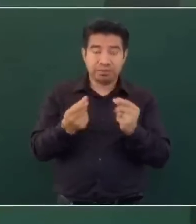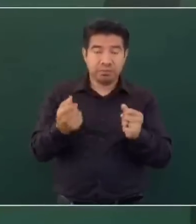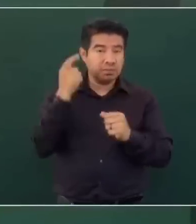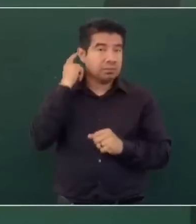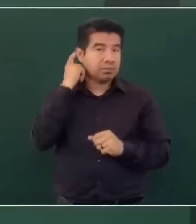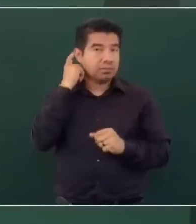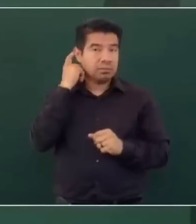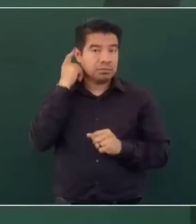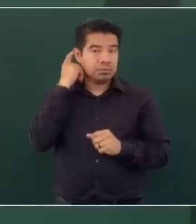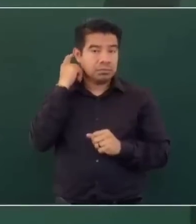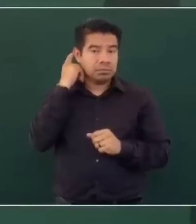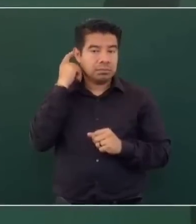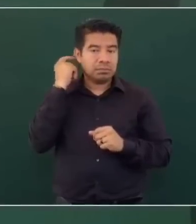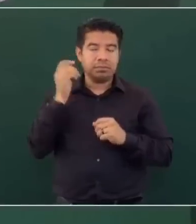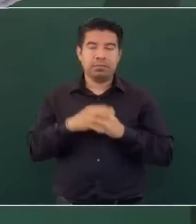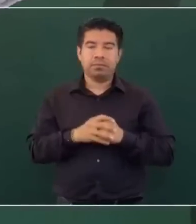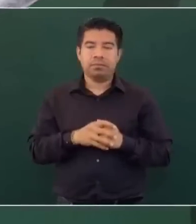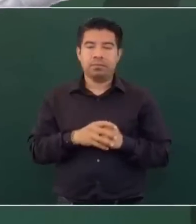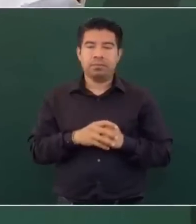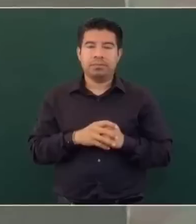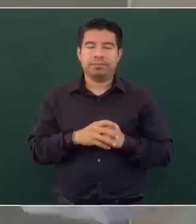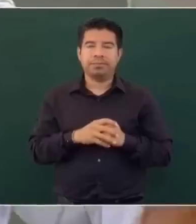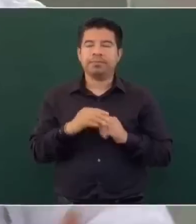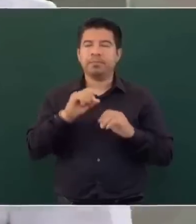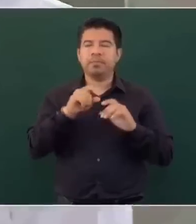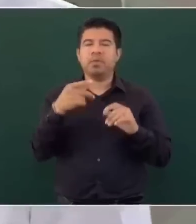Entonces, ¿con qué autoridad moral